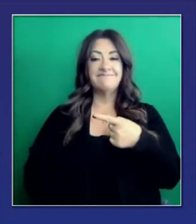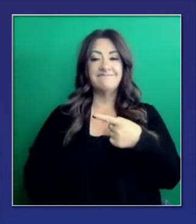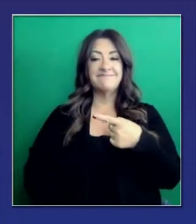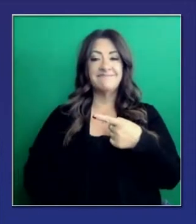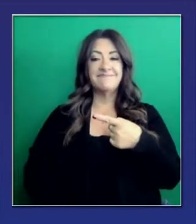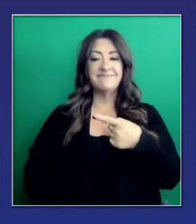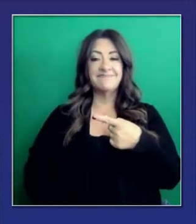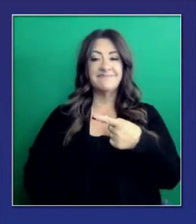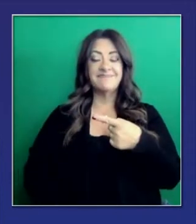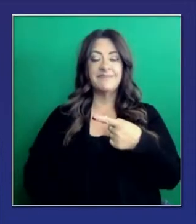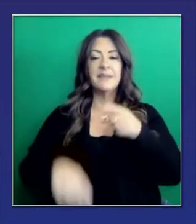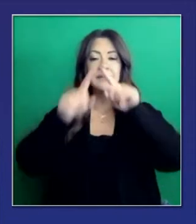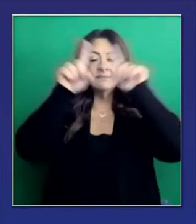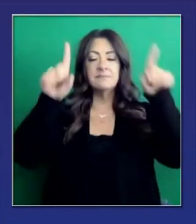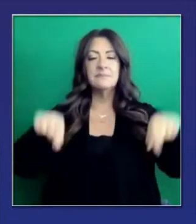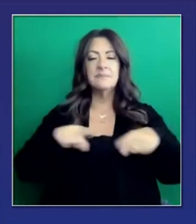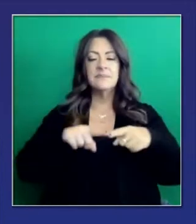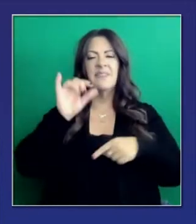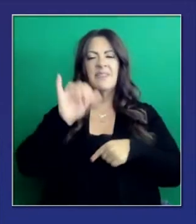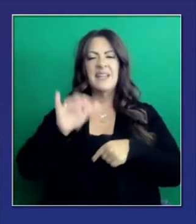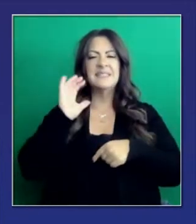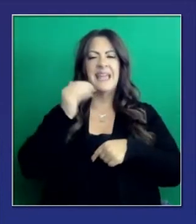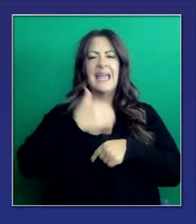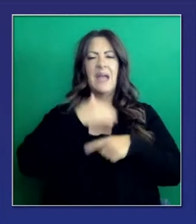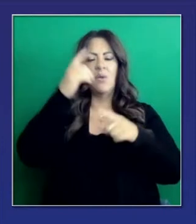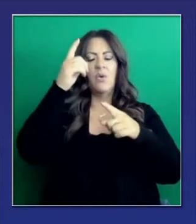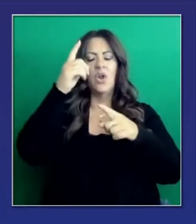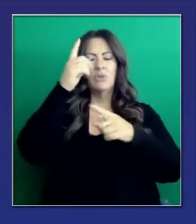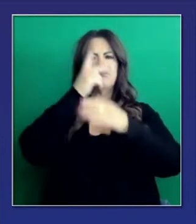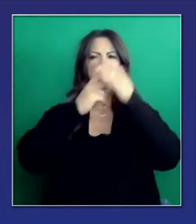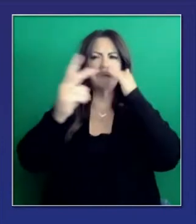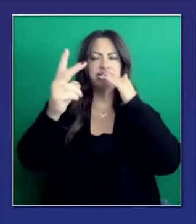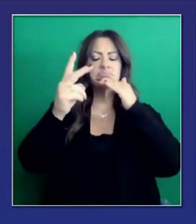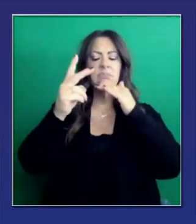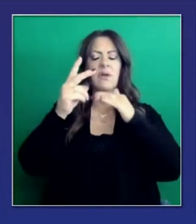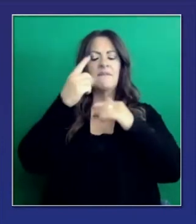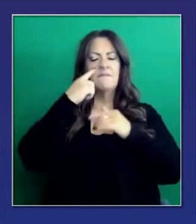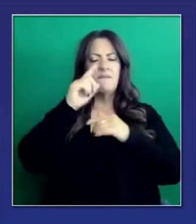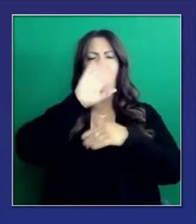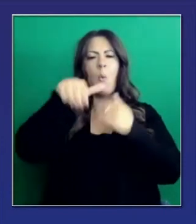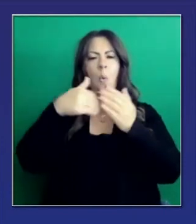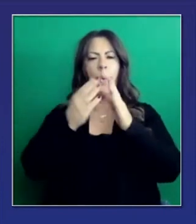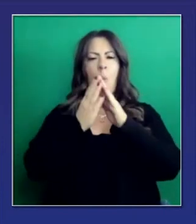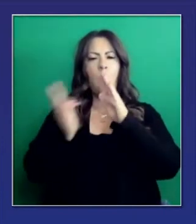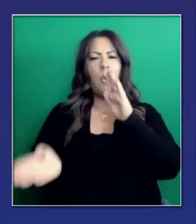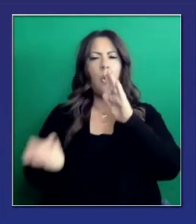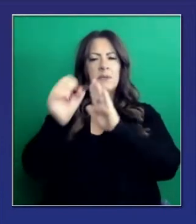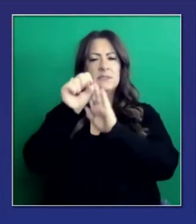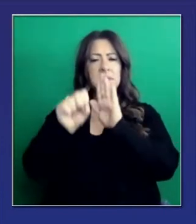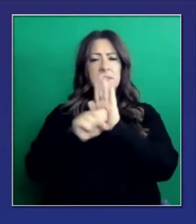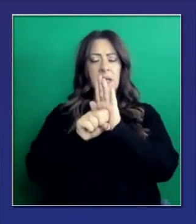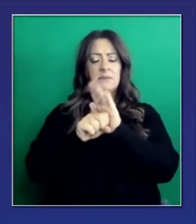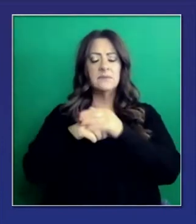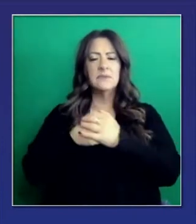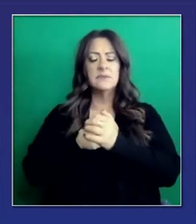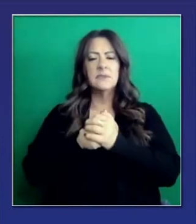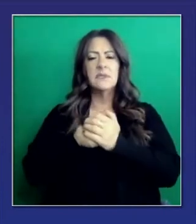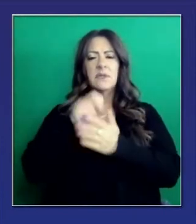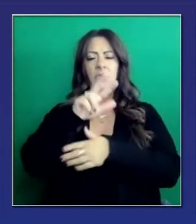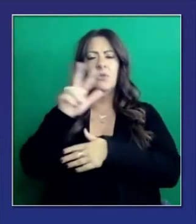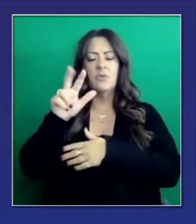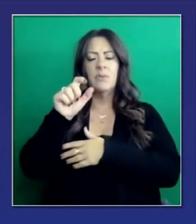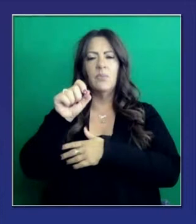cinco regiones del estado y la proyección que tenemos a nivel del estado es el conjunto, en total 33.3%